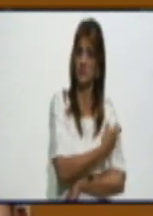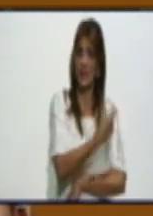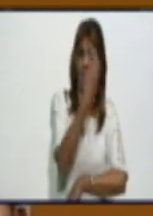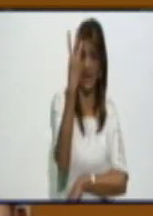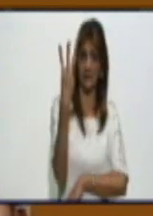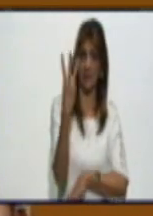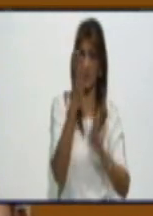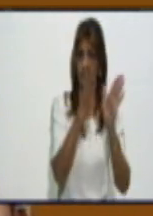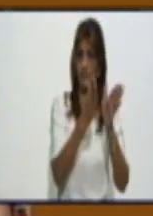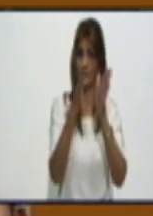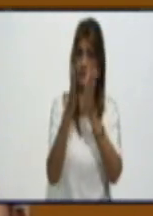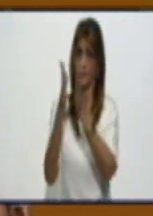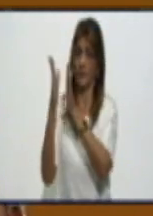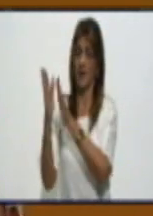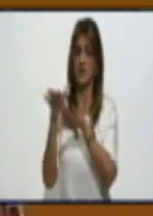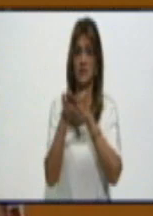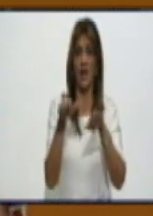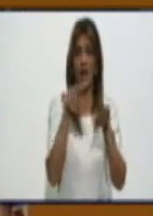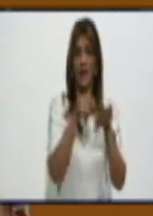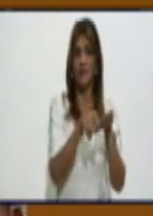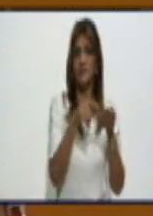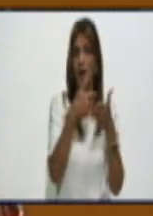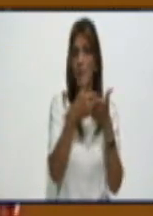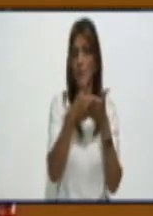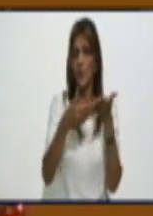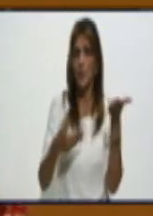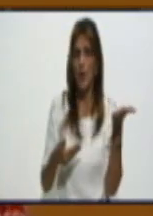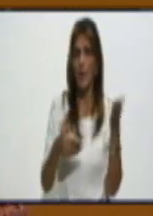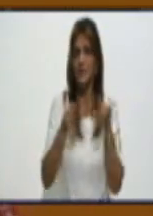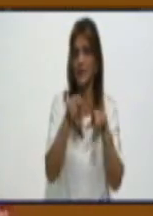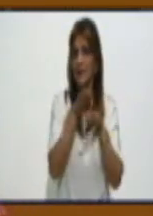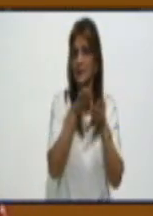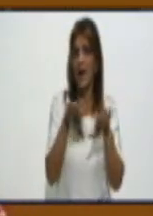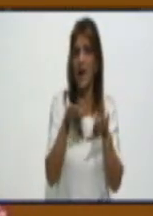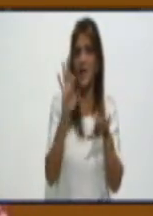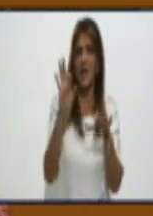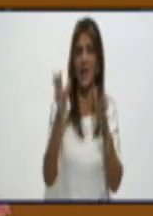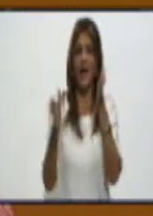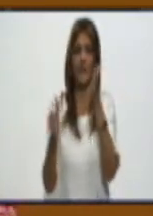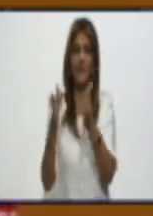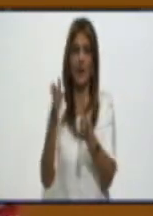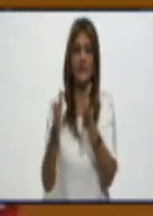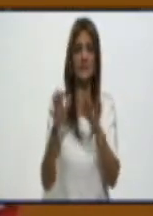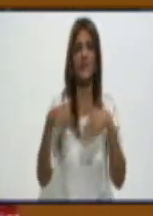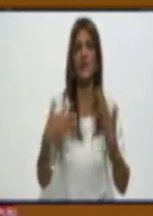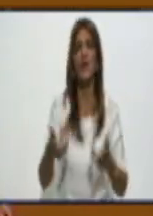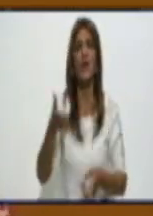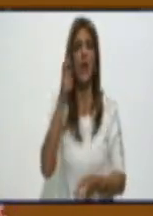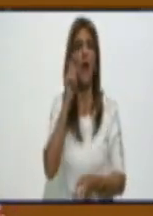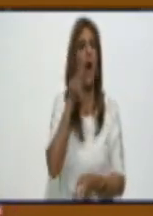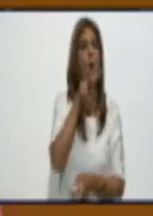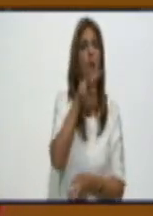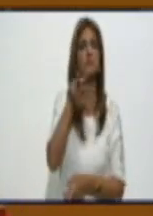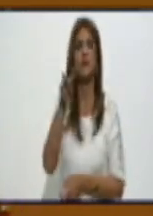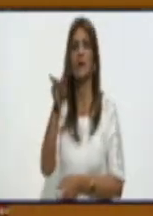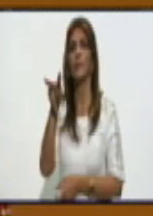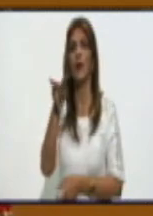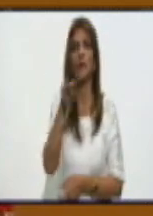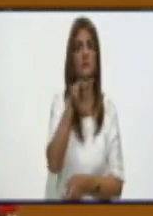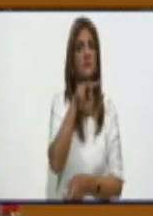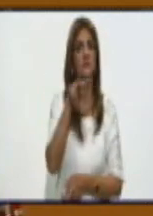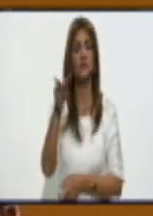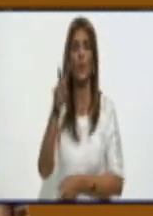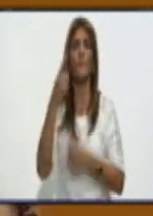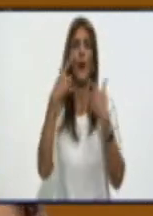este ensayo clínico, aclarar que está ya en la fase de la vigilancia ya postvacunal, porque ya